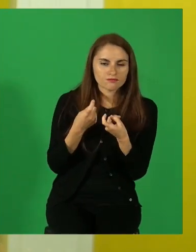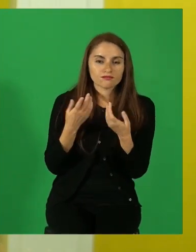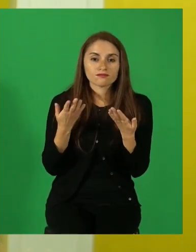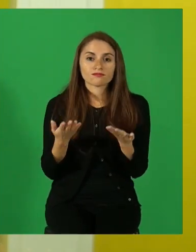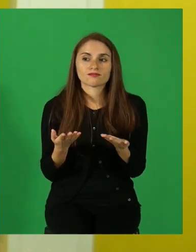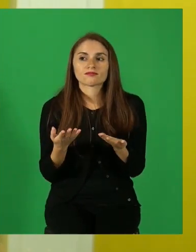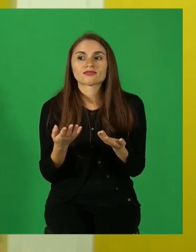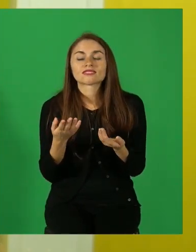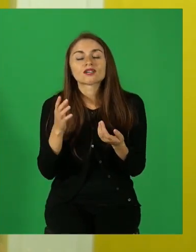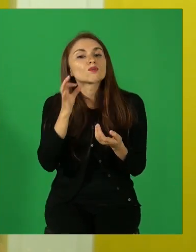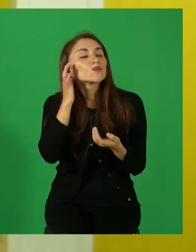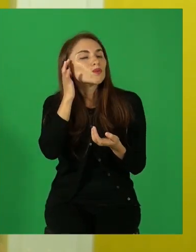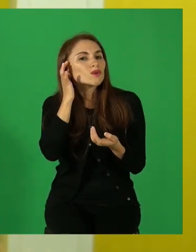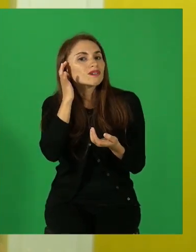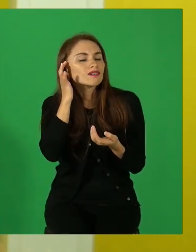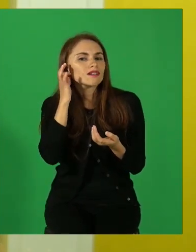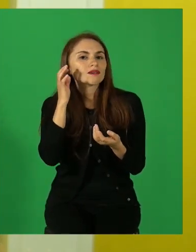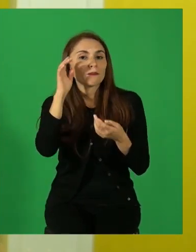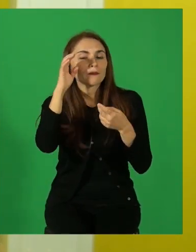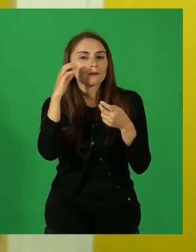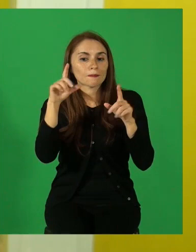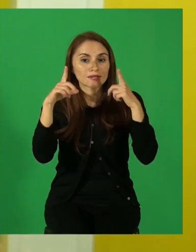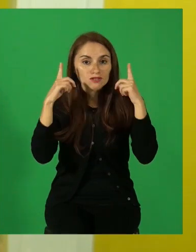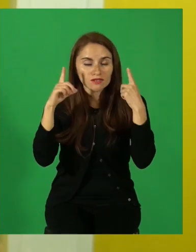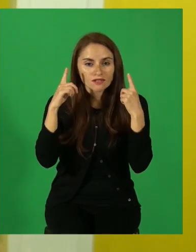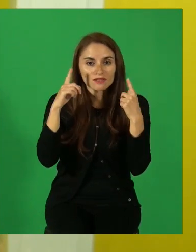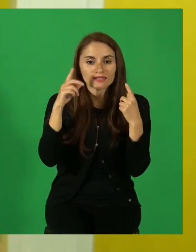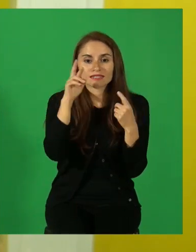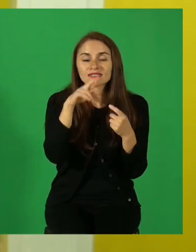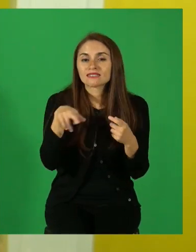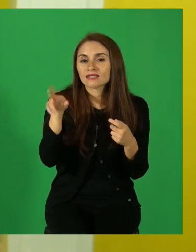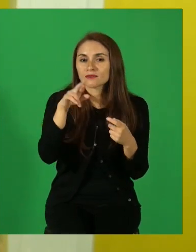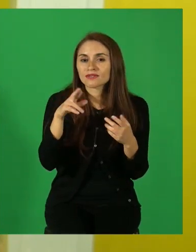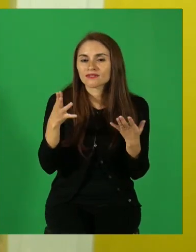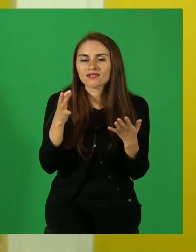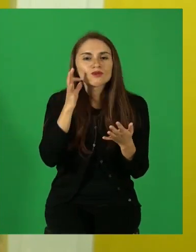que se repite mucho, es la dama.